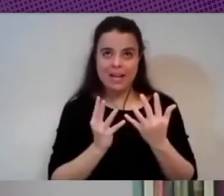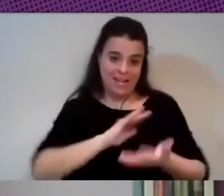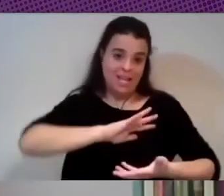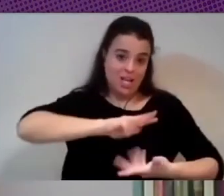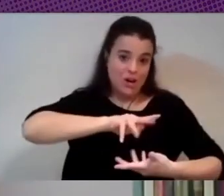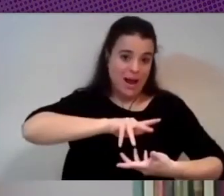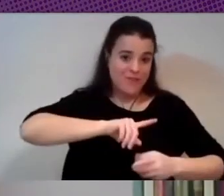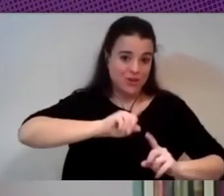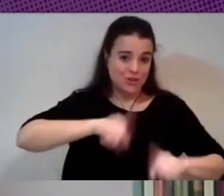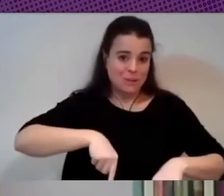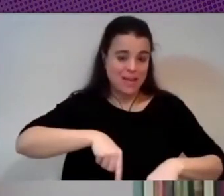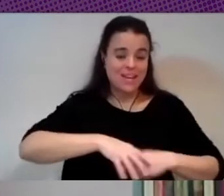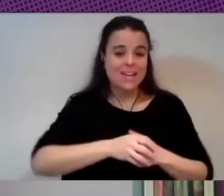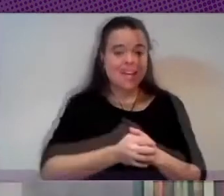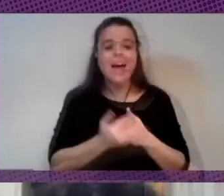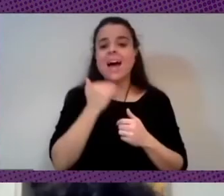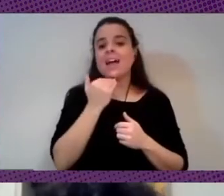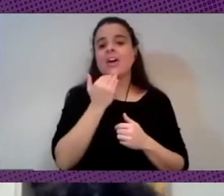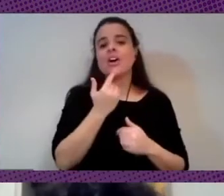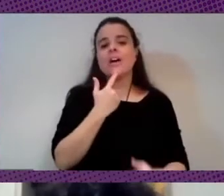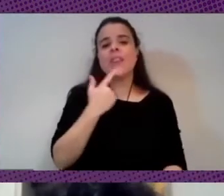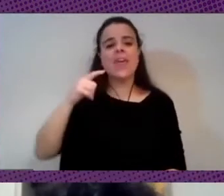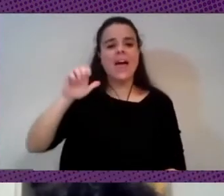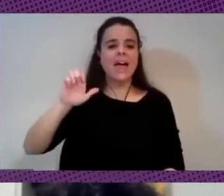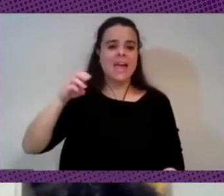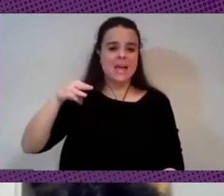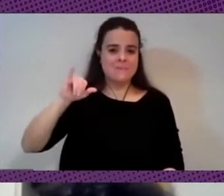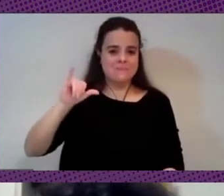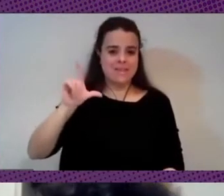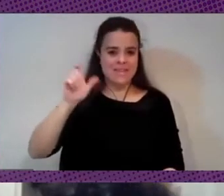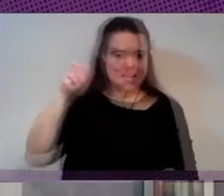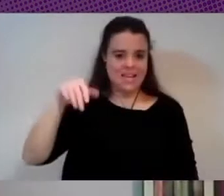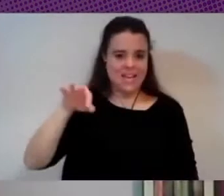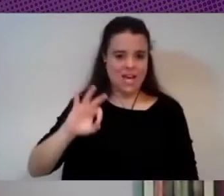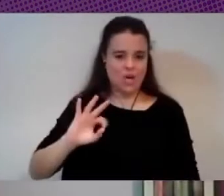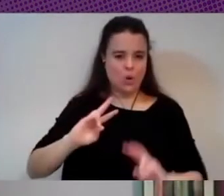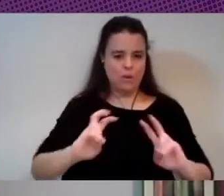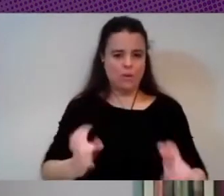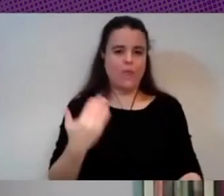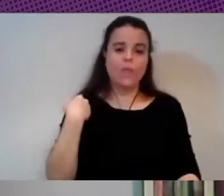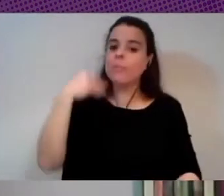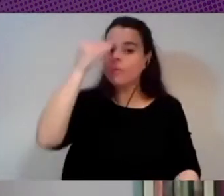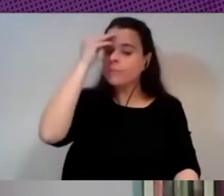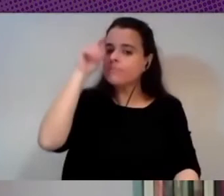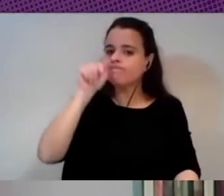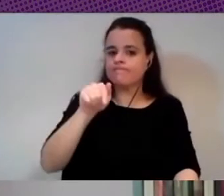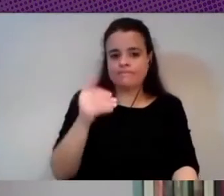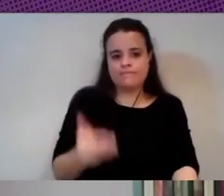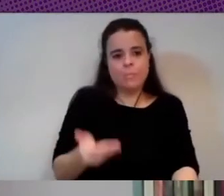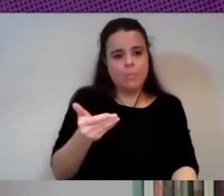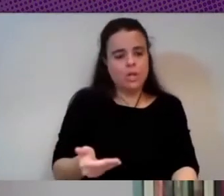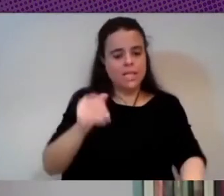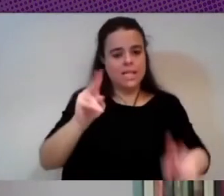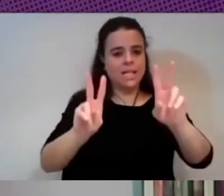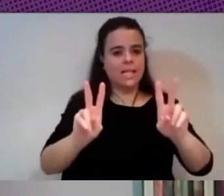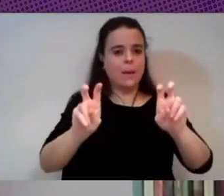algo que decía Emiliano al principio y me parece que que ahí hay un punto importantísimo con el tema de